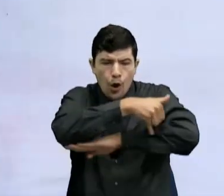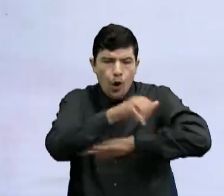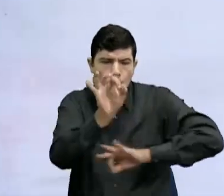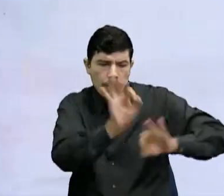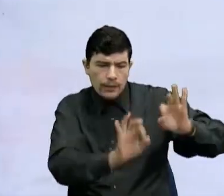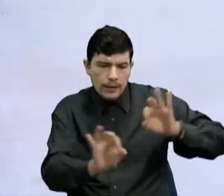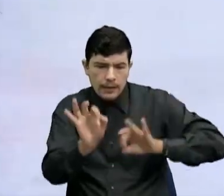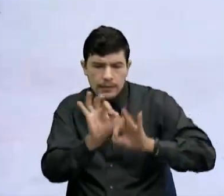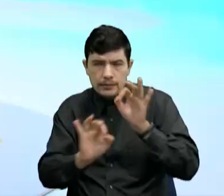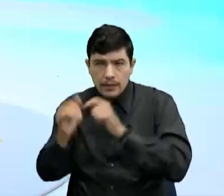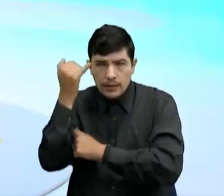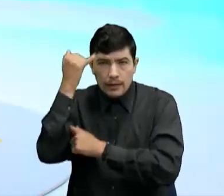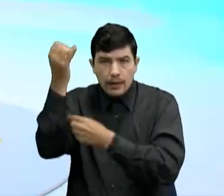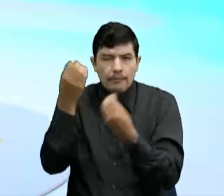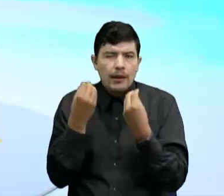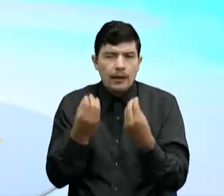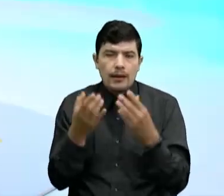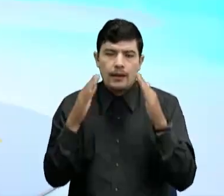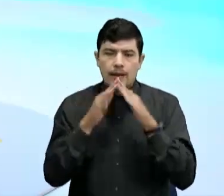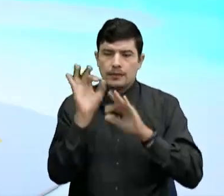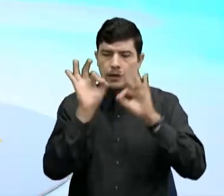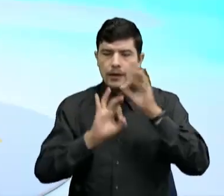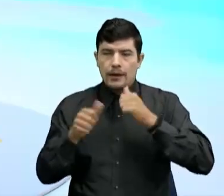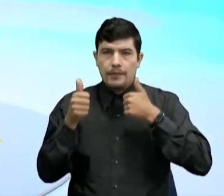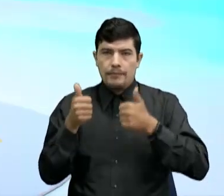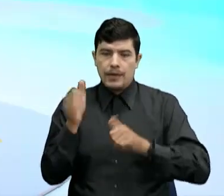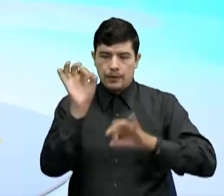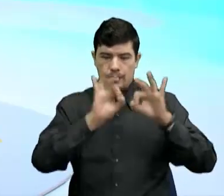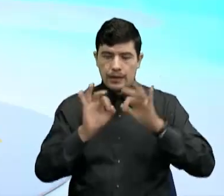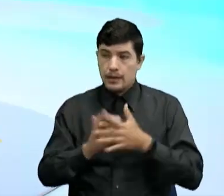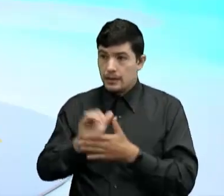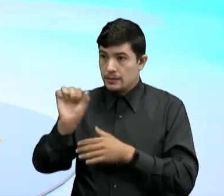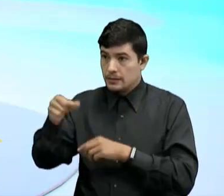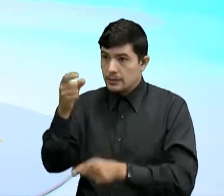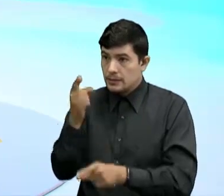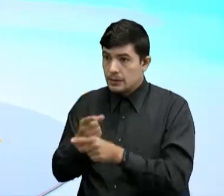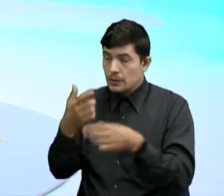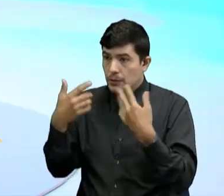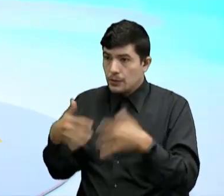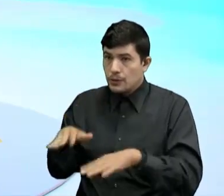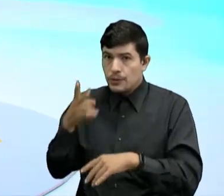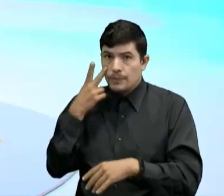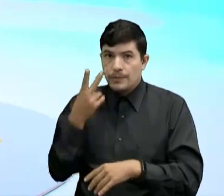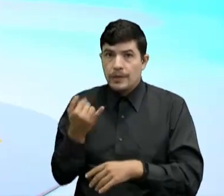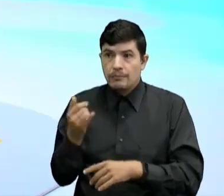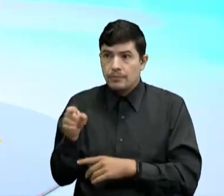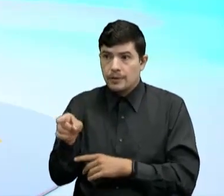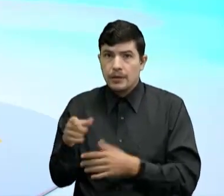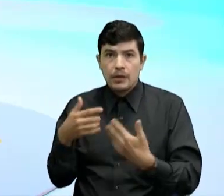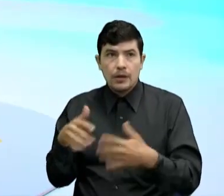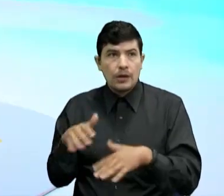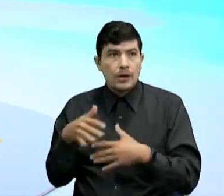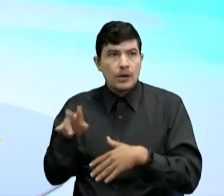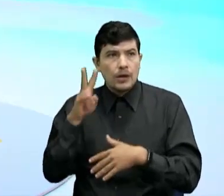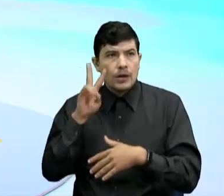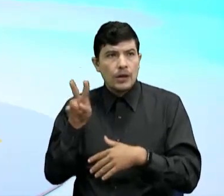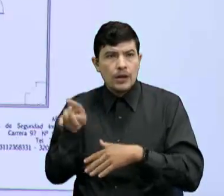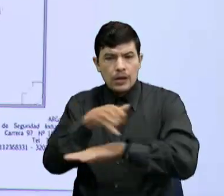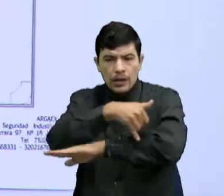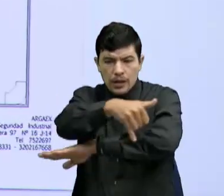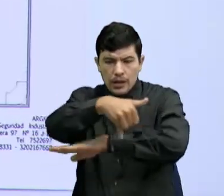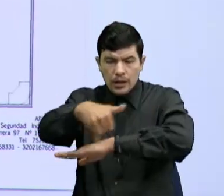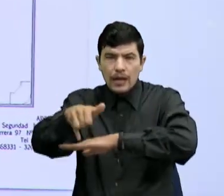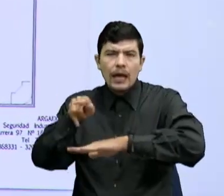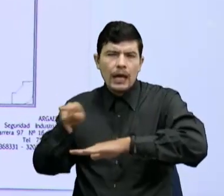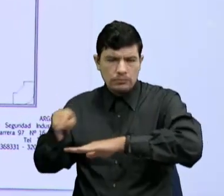quede bonita Bien organizada Ok, listo Y yo veo este plano Acá arriba Que tiene unas flechitas Esto se llama Un